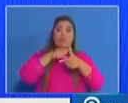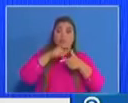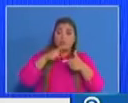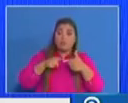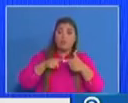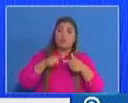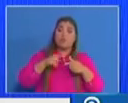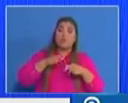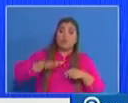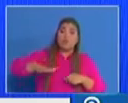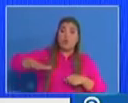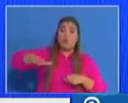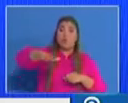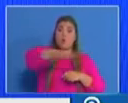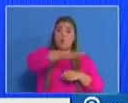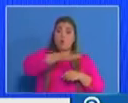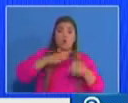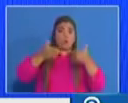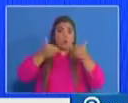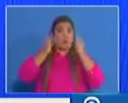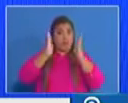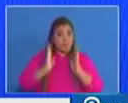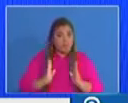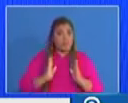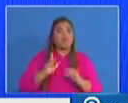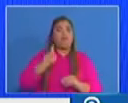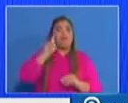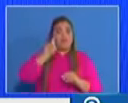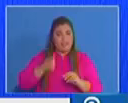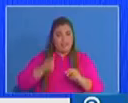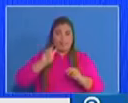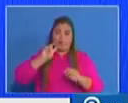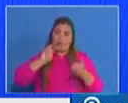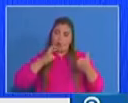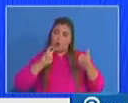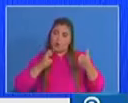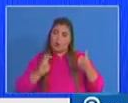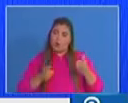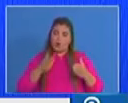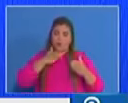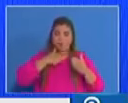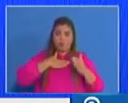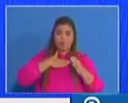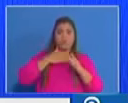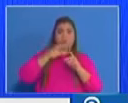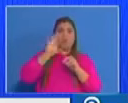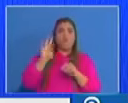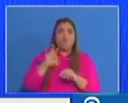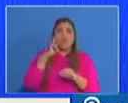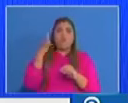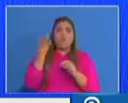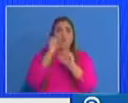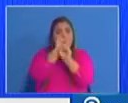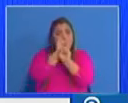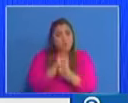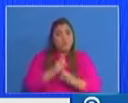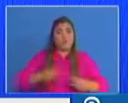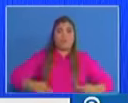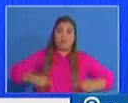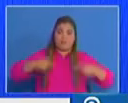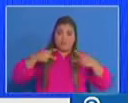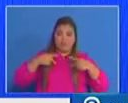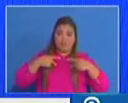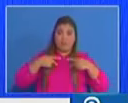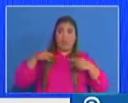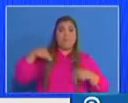desarrolle las acciones que sugiere el Ministerio de Salud, que recomienda el Ministerio de Salud, pero que también